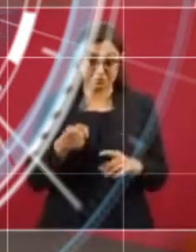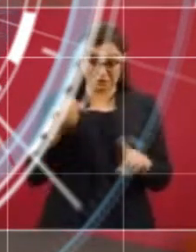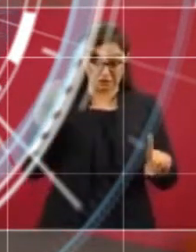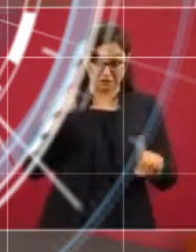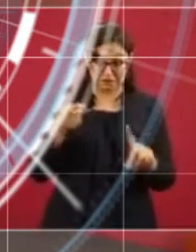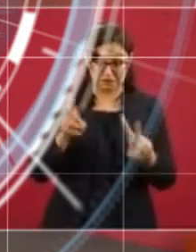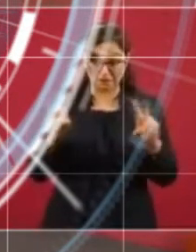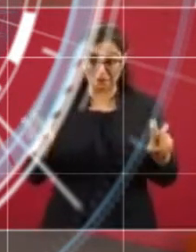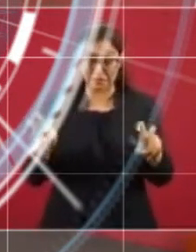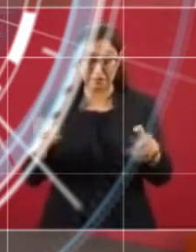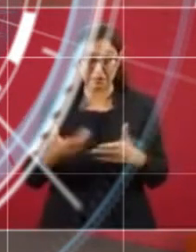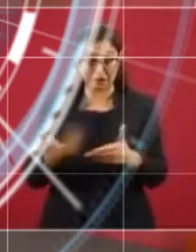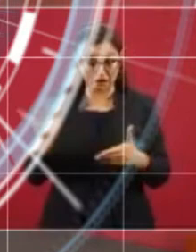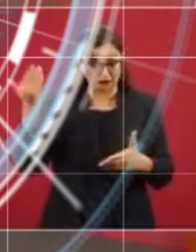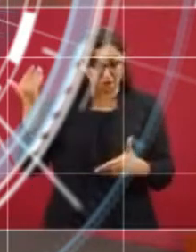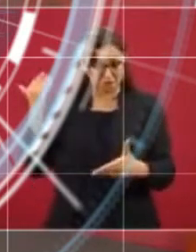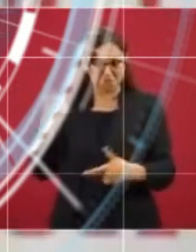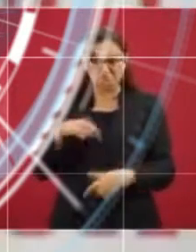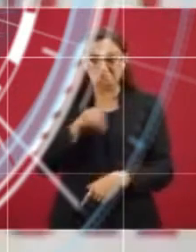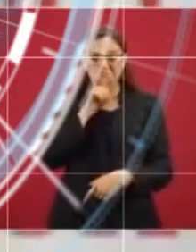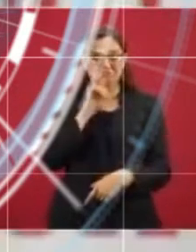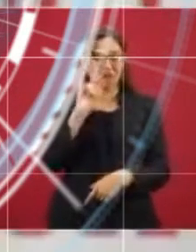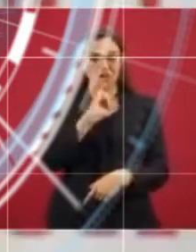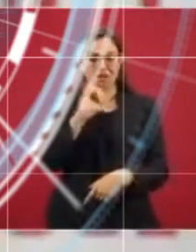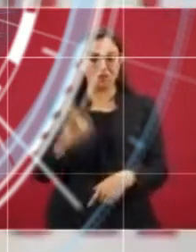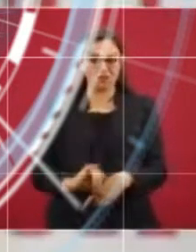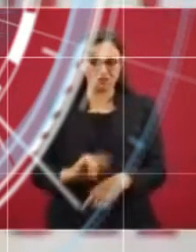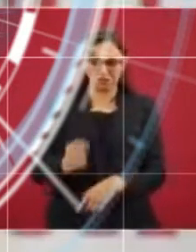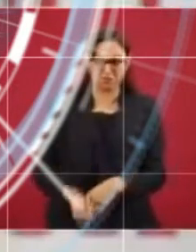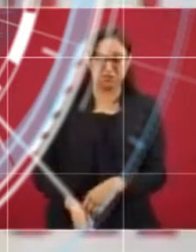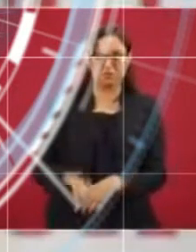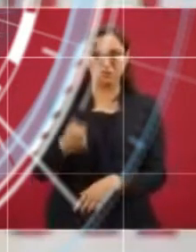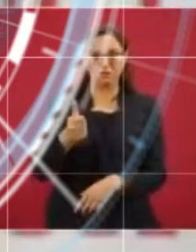¿Qué es Fiscalía General de la República?